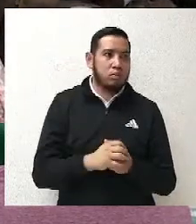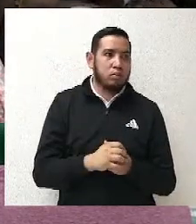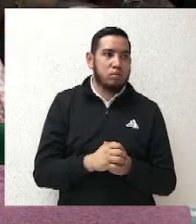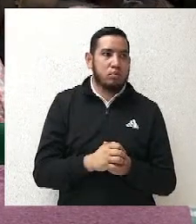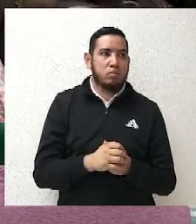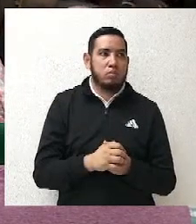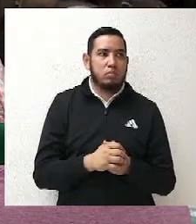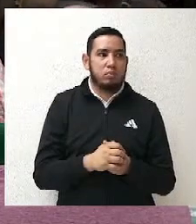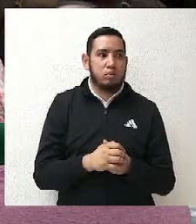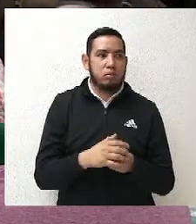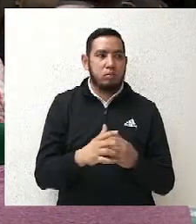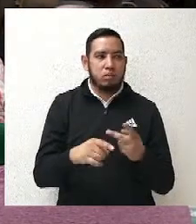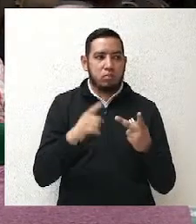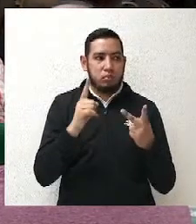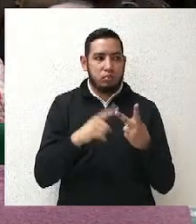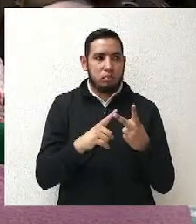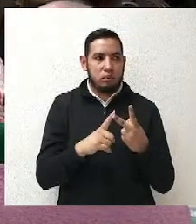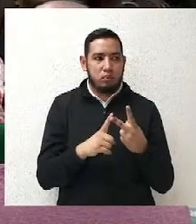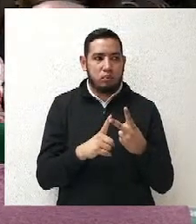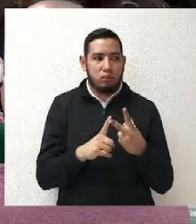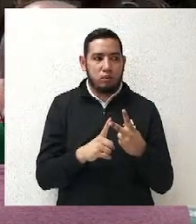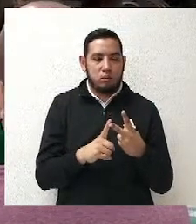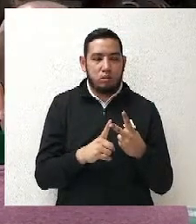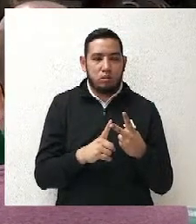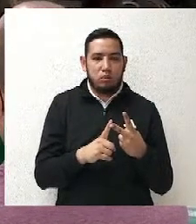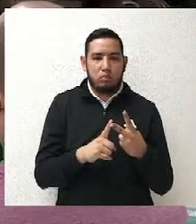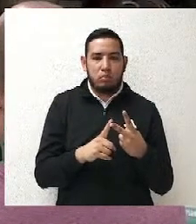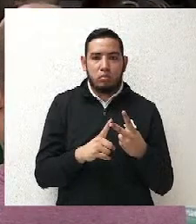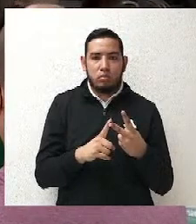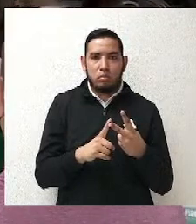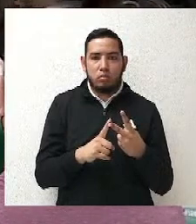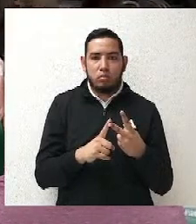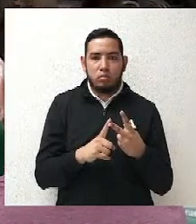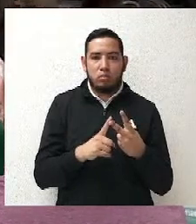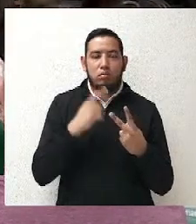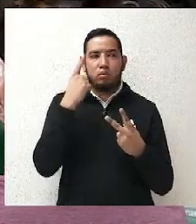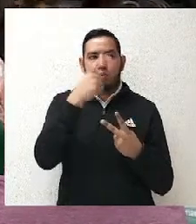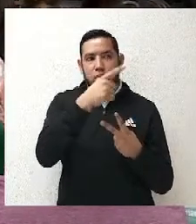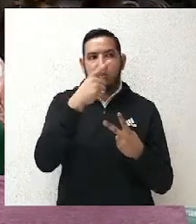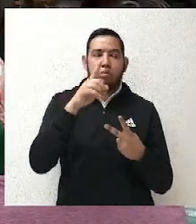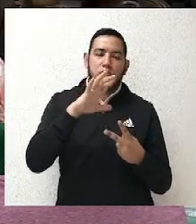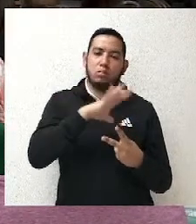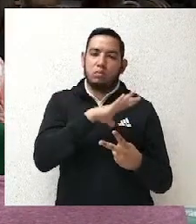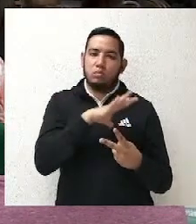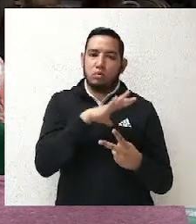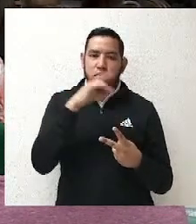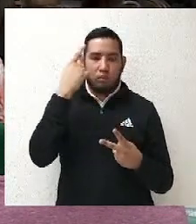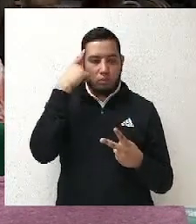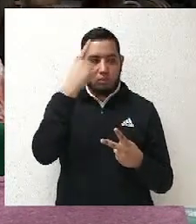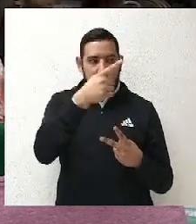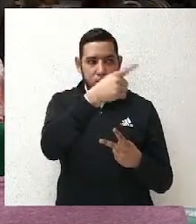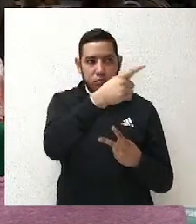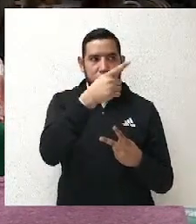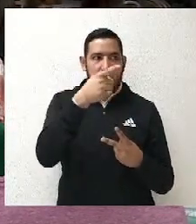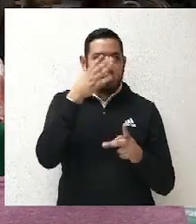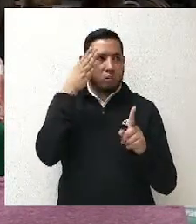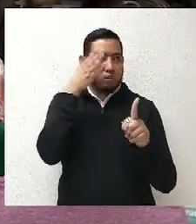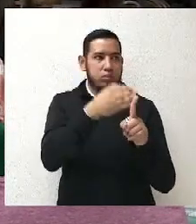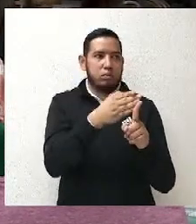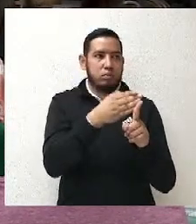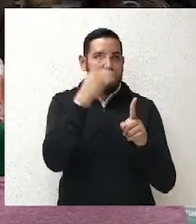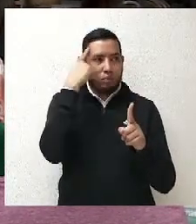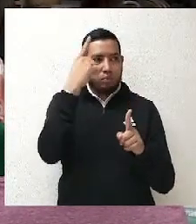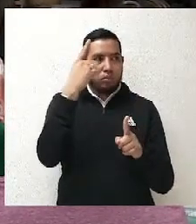Y de Mónica Montaño, ¿los bloques de competitividad aplican solo para ciertos estados?